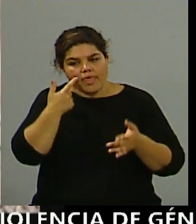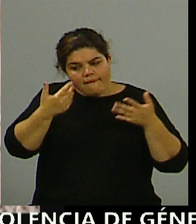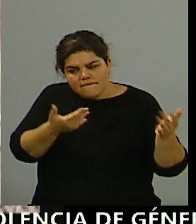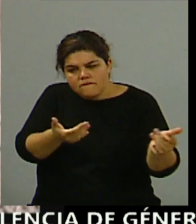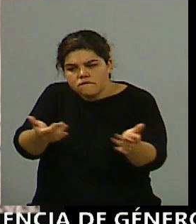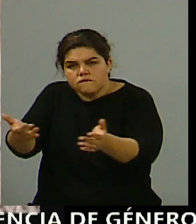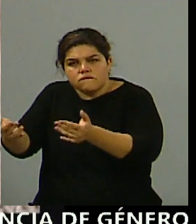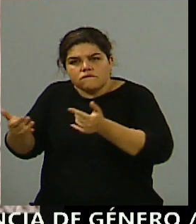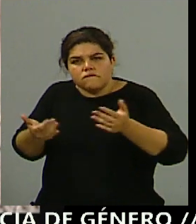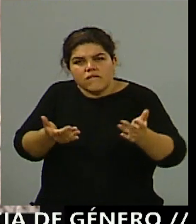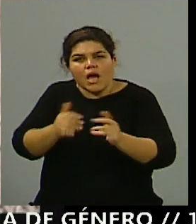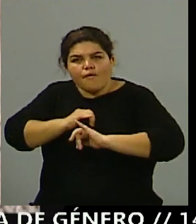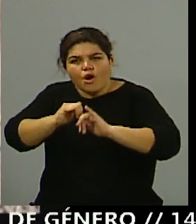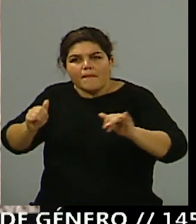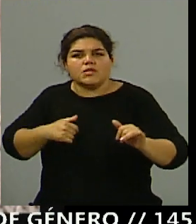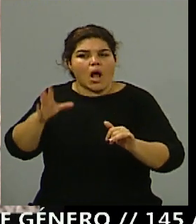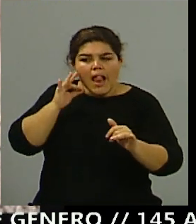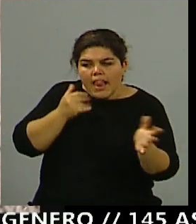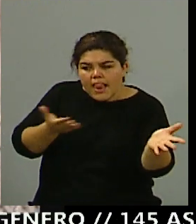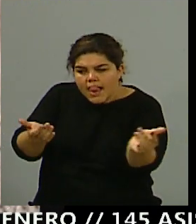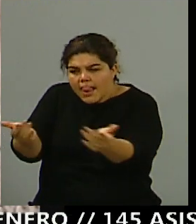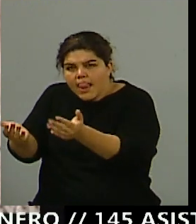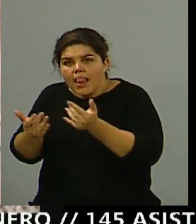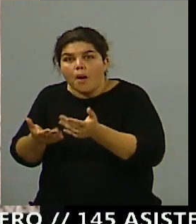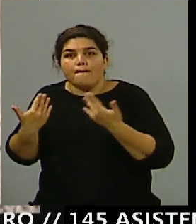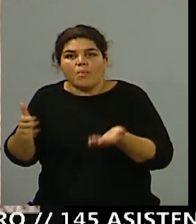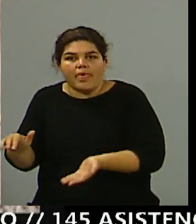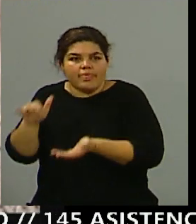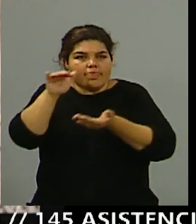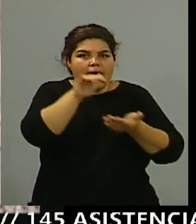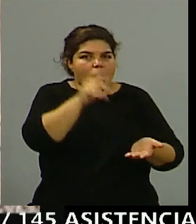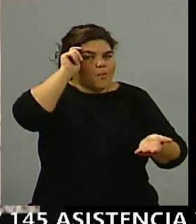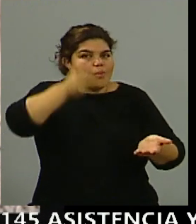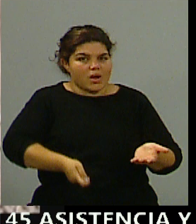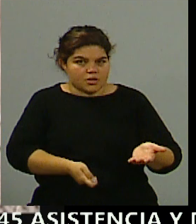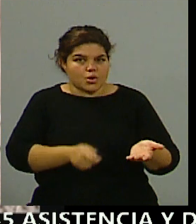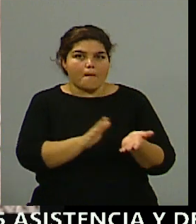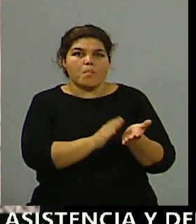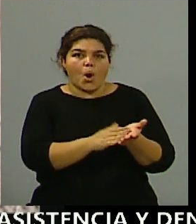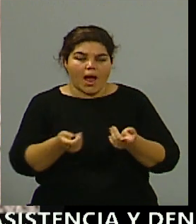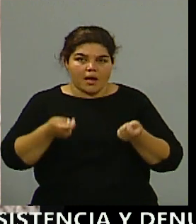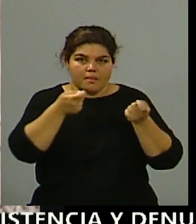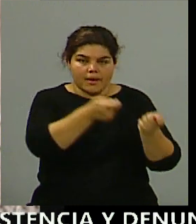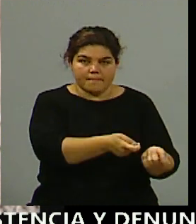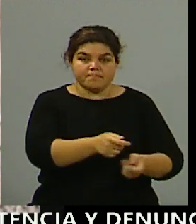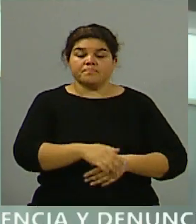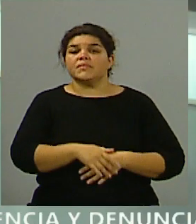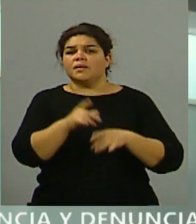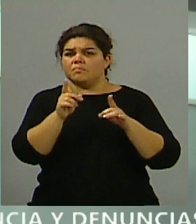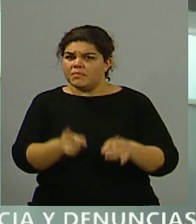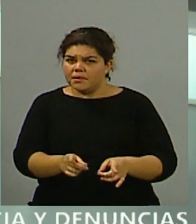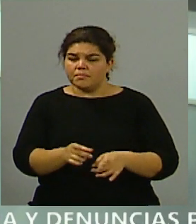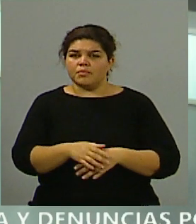se tiene que trabajar muchísimo en esta materia y más en estos contextos en donde se pone en tela de juicio